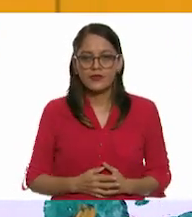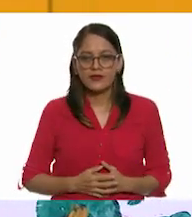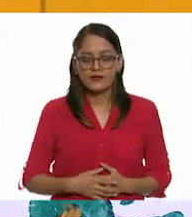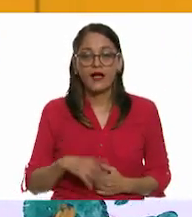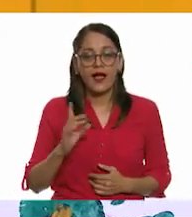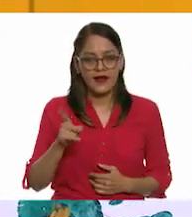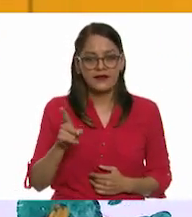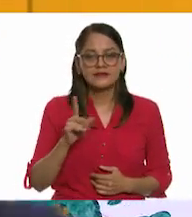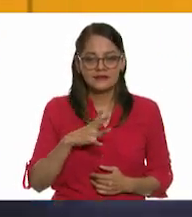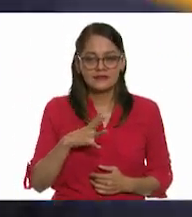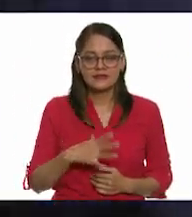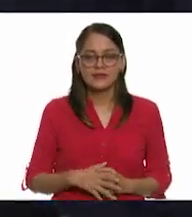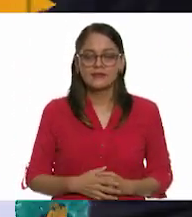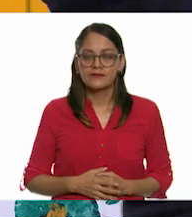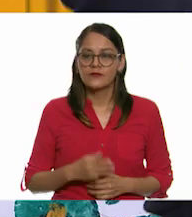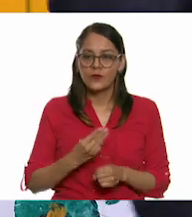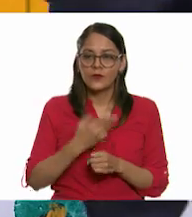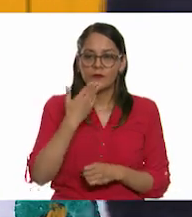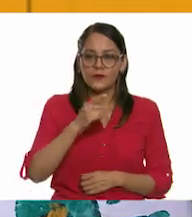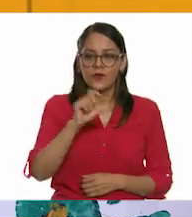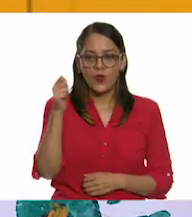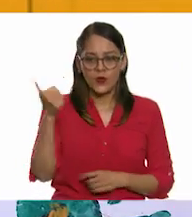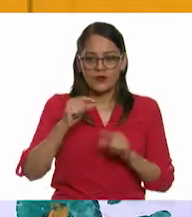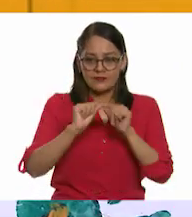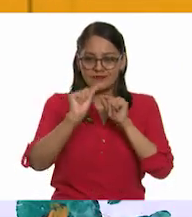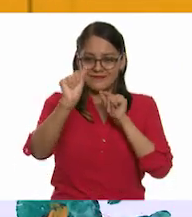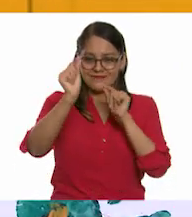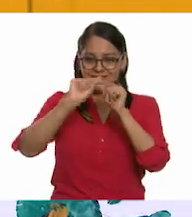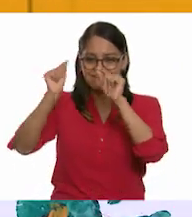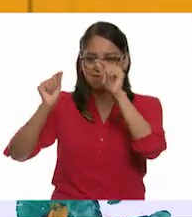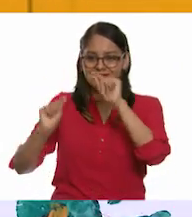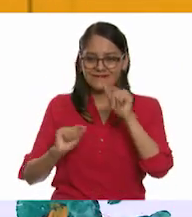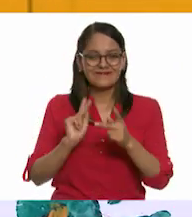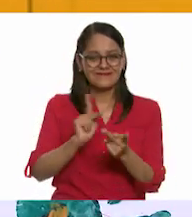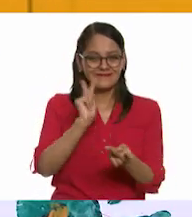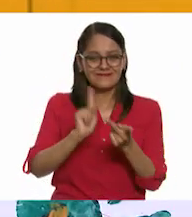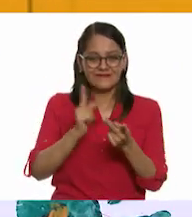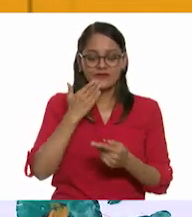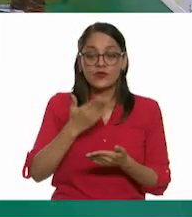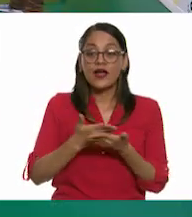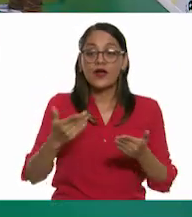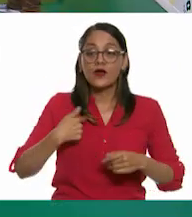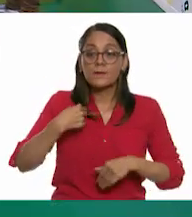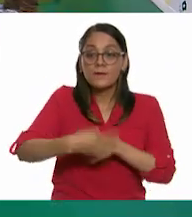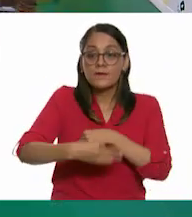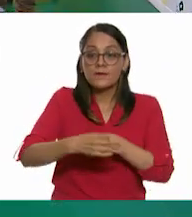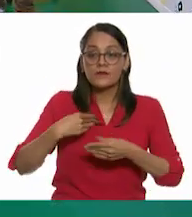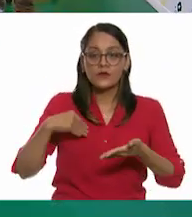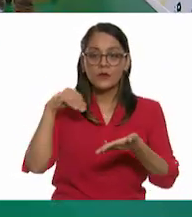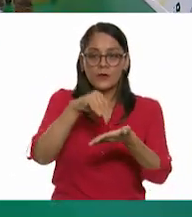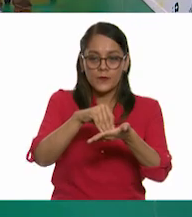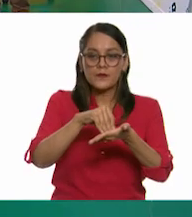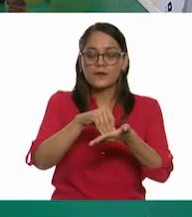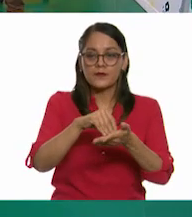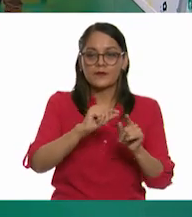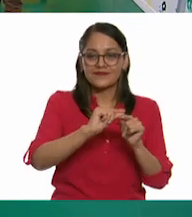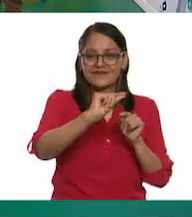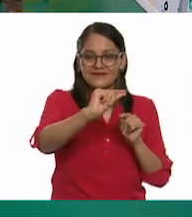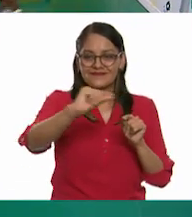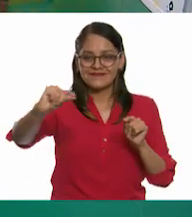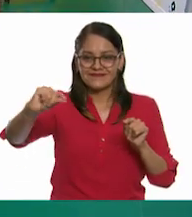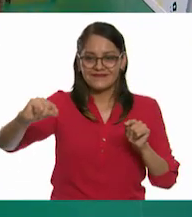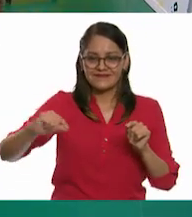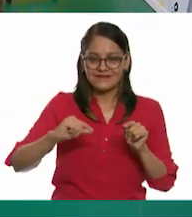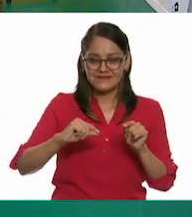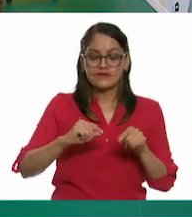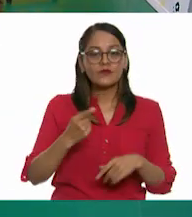Ahí está. Muy bien. Déjate, paso otra serpentina. Perfecto. Mientras tanto, yo voy colocando. Ah, esto creo que